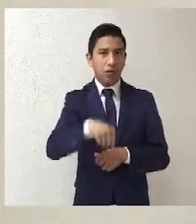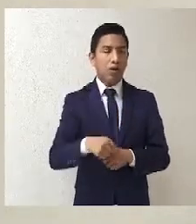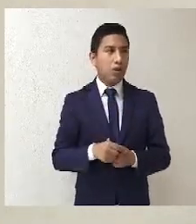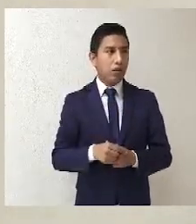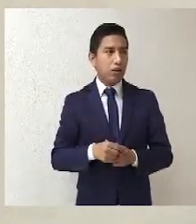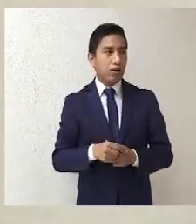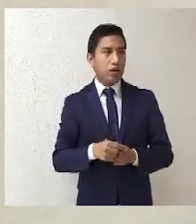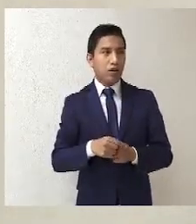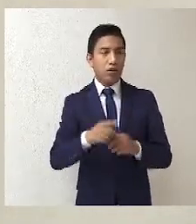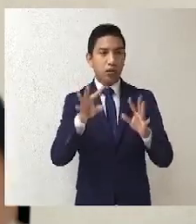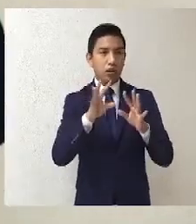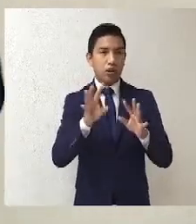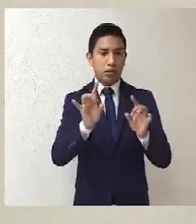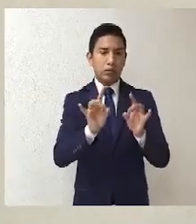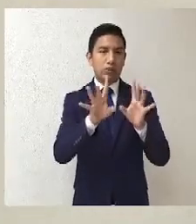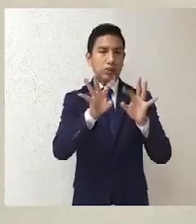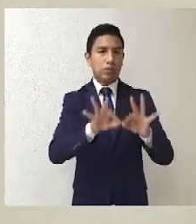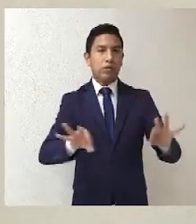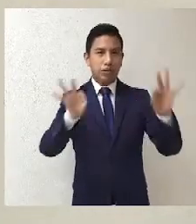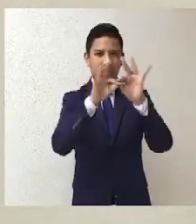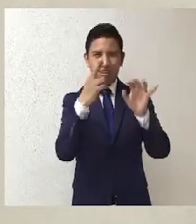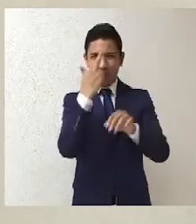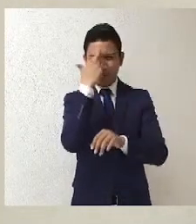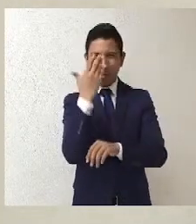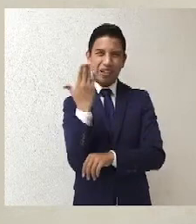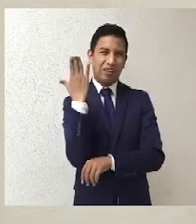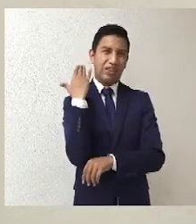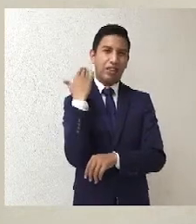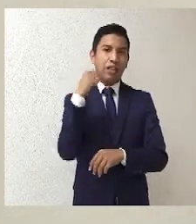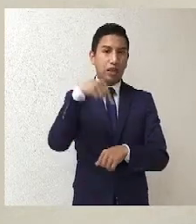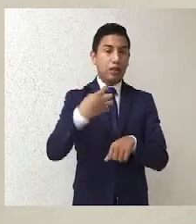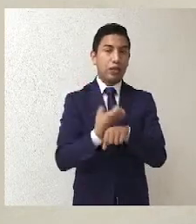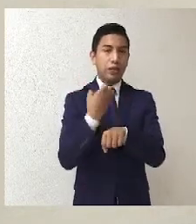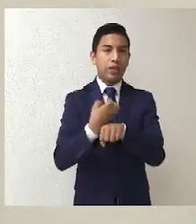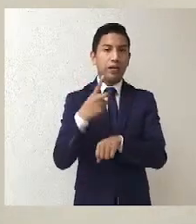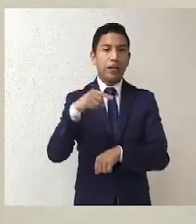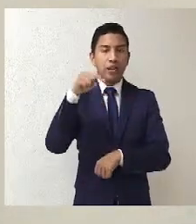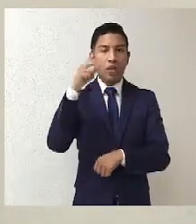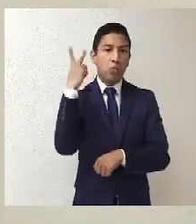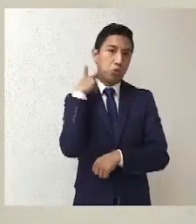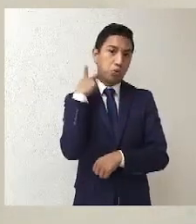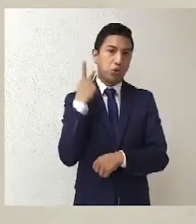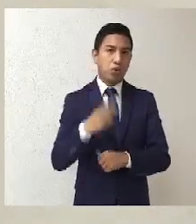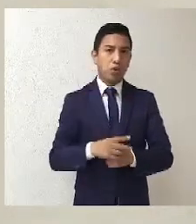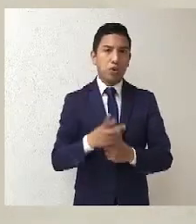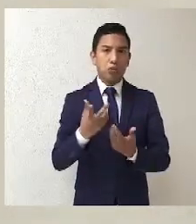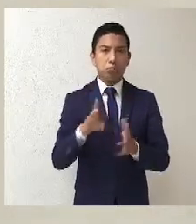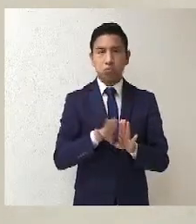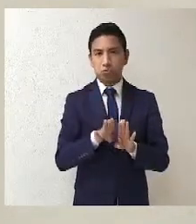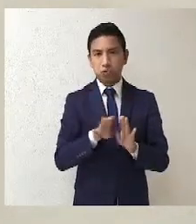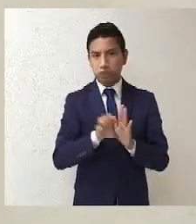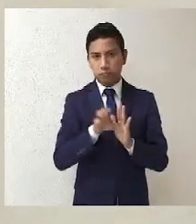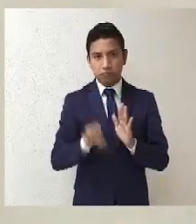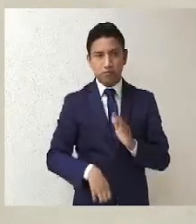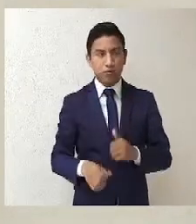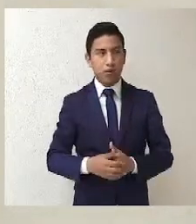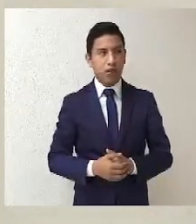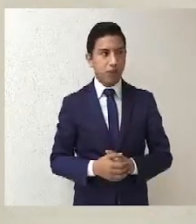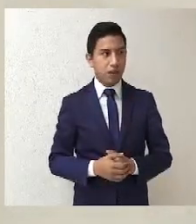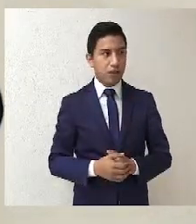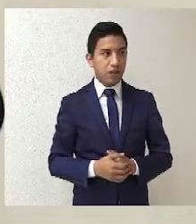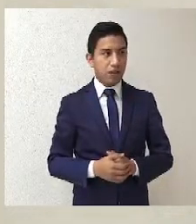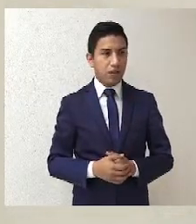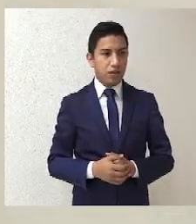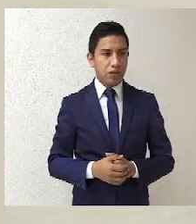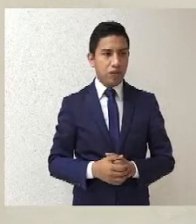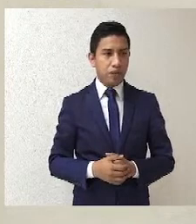un asunto relevante, yo creo que muy relevante para su Estado, sobre todo políticamente. En realidad, como van a ver, pues más bien